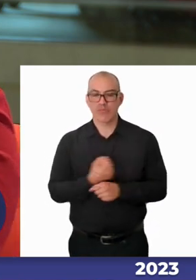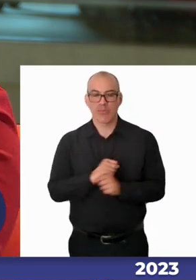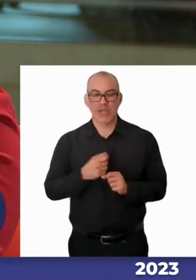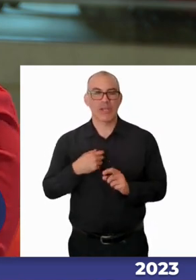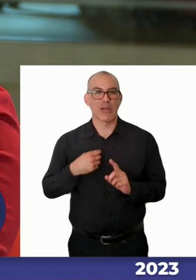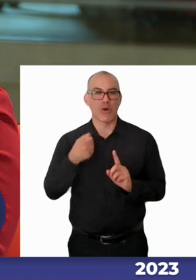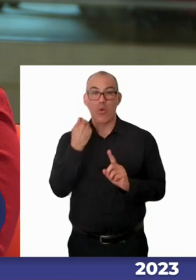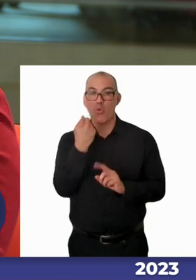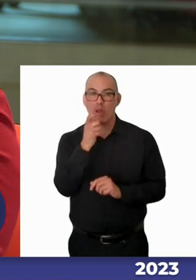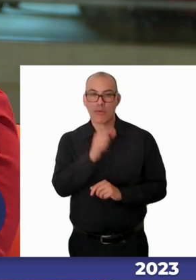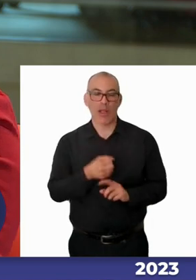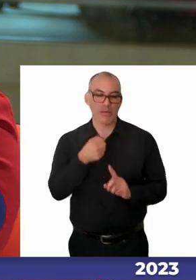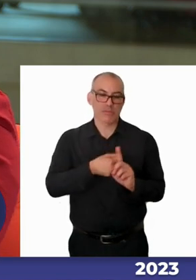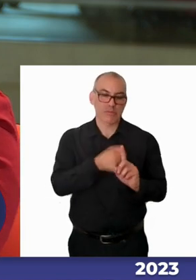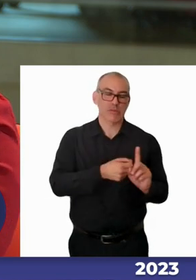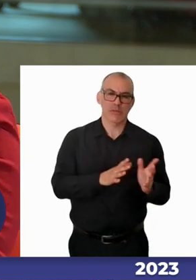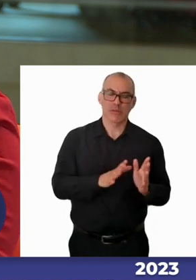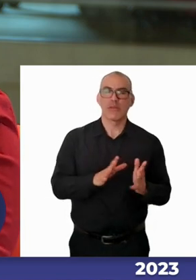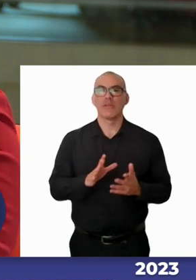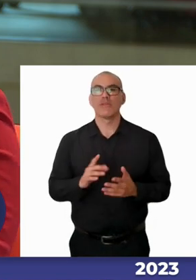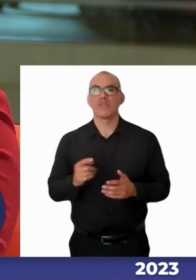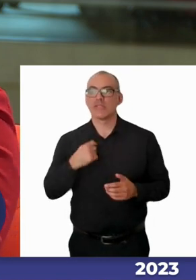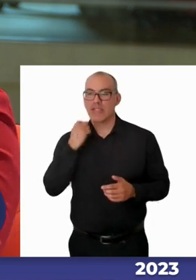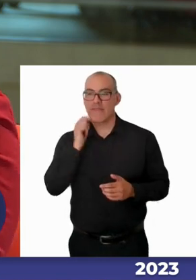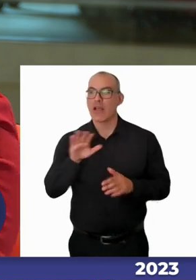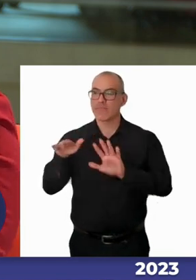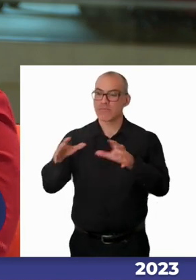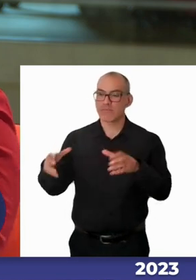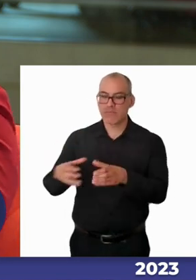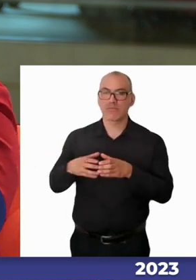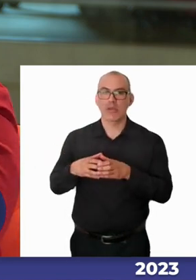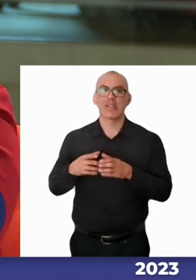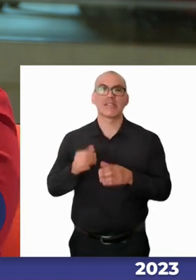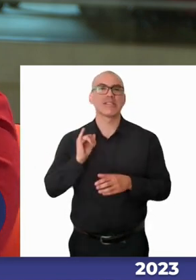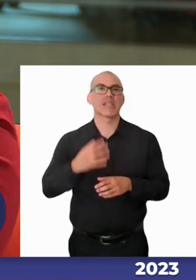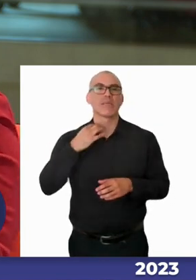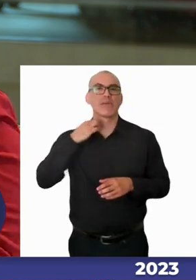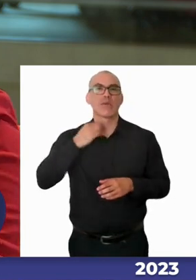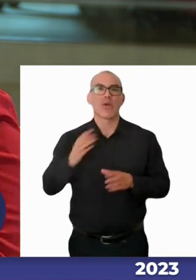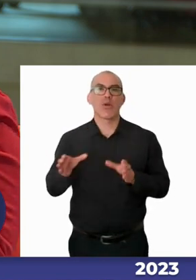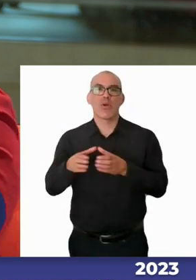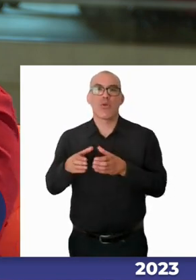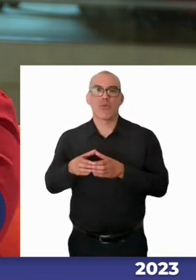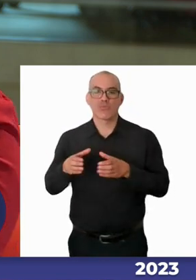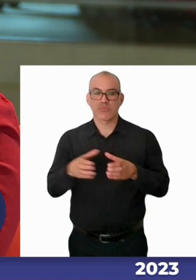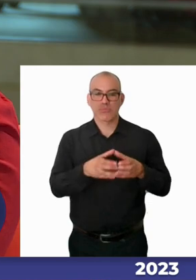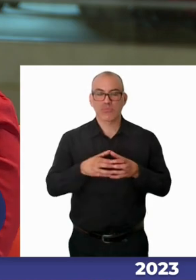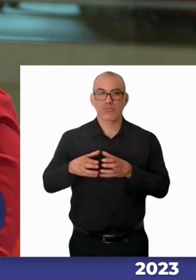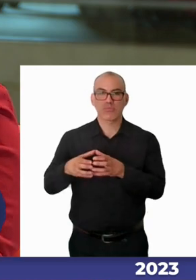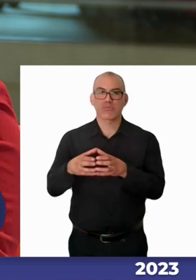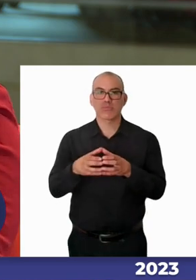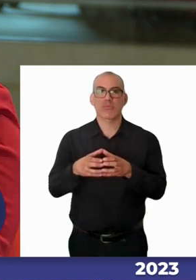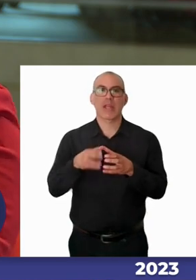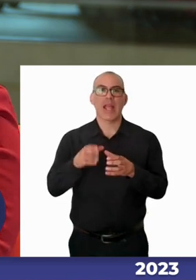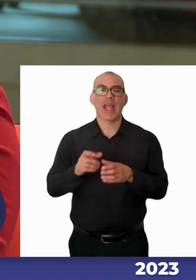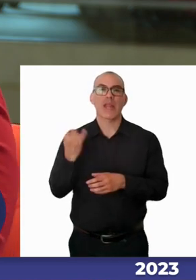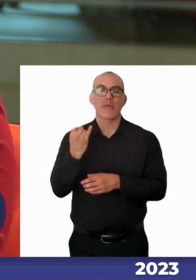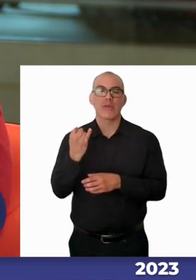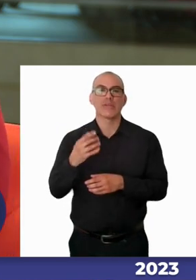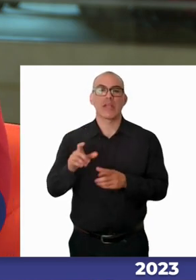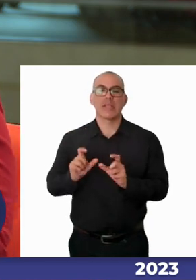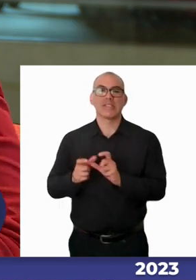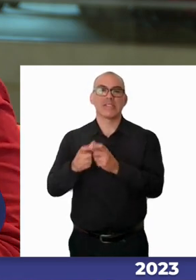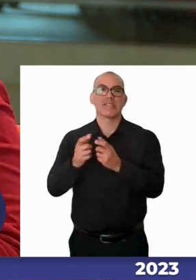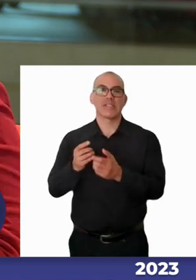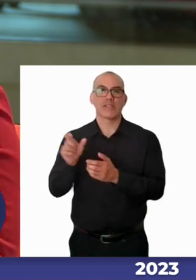congregamos entonces nace de la sociedad civil nace de la necesidad de la comunidad universitaria el primer centro de estudiantes claro hubieron